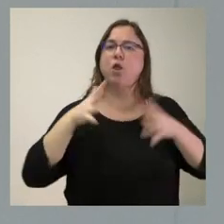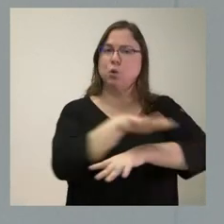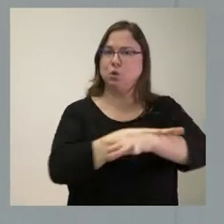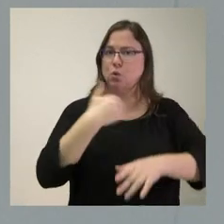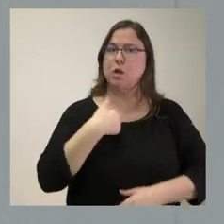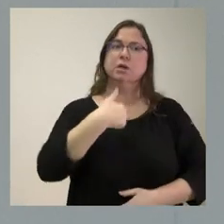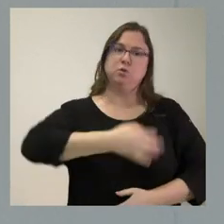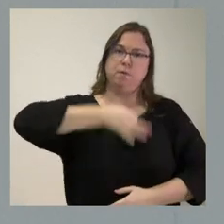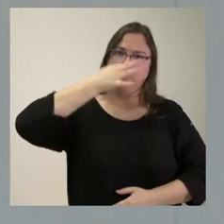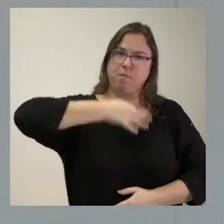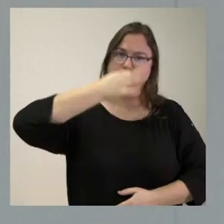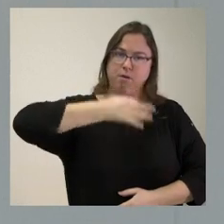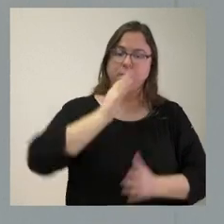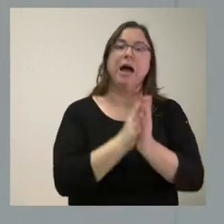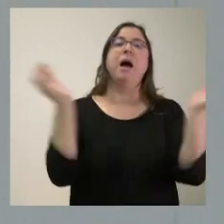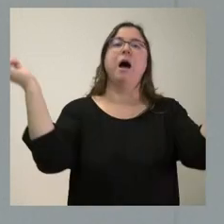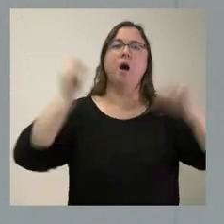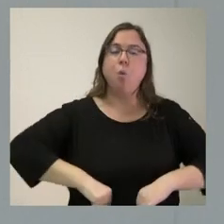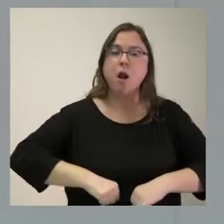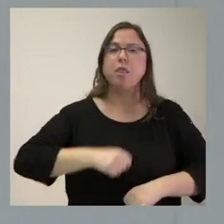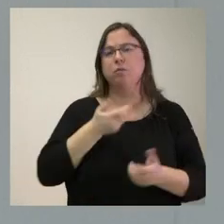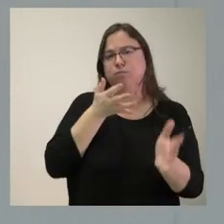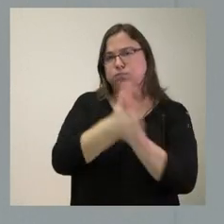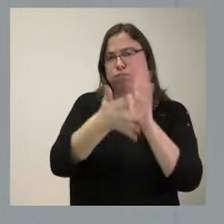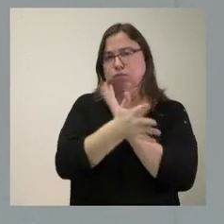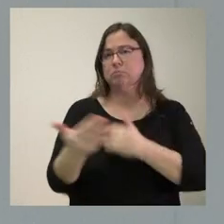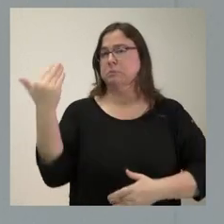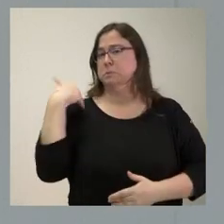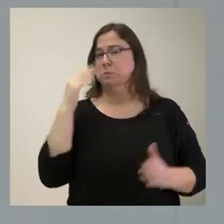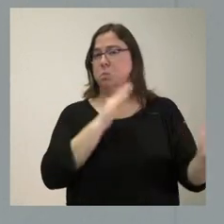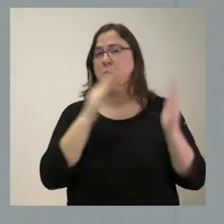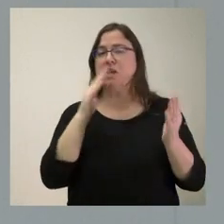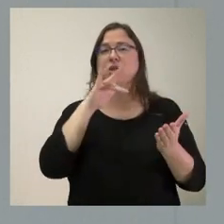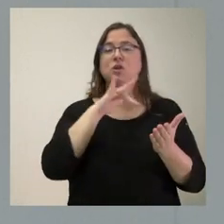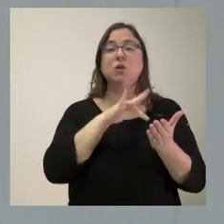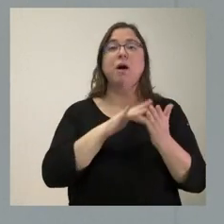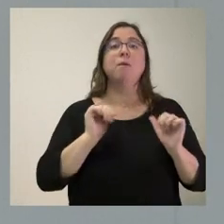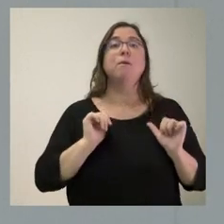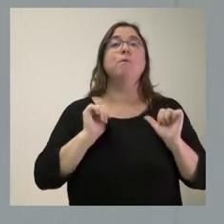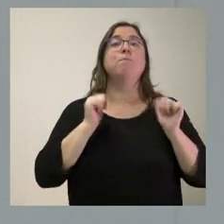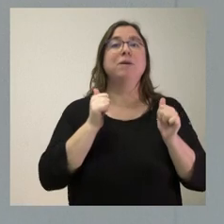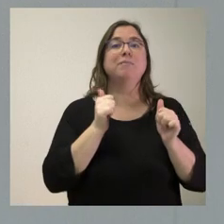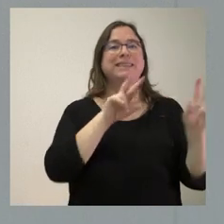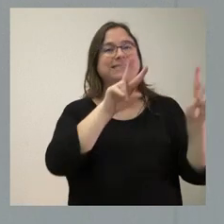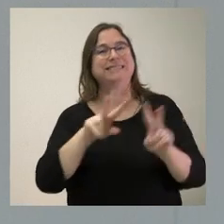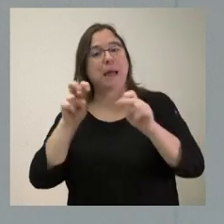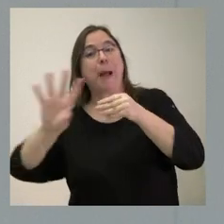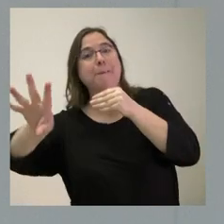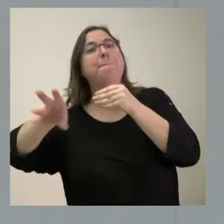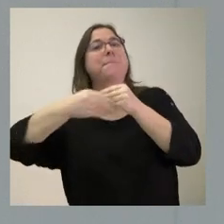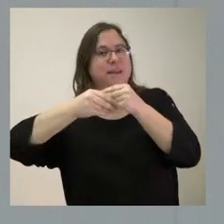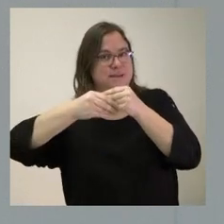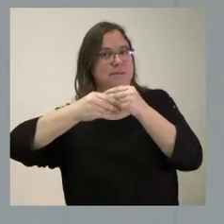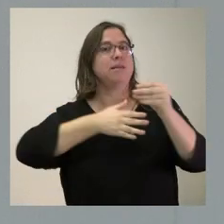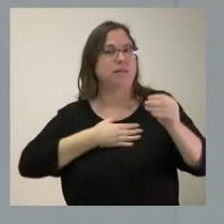informé de los acuerdos del Consejo de Gobierno y relaté también en aquel momento que daba la entrada hacia un asunto adicional que se les